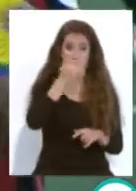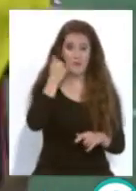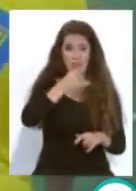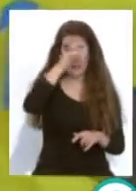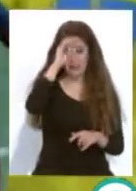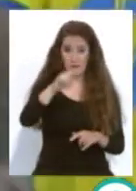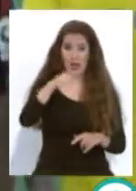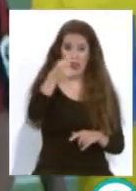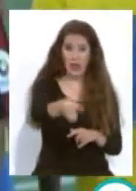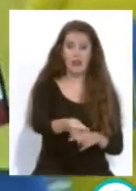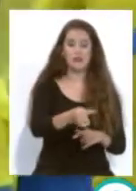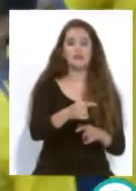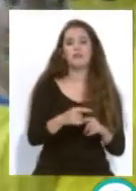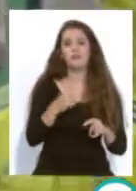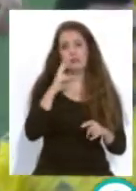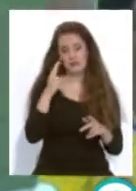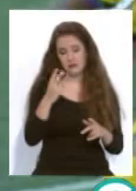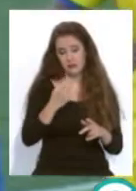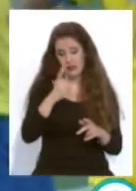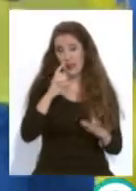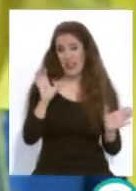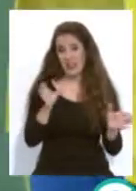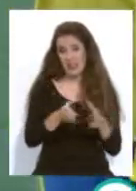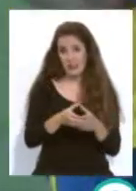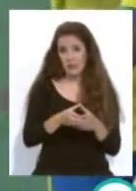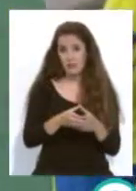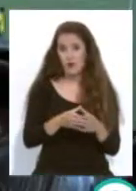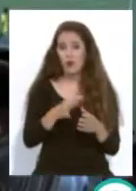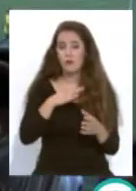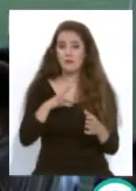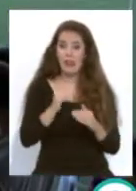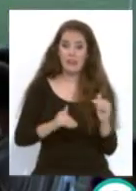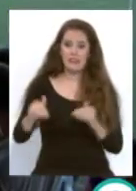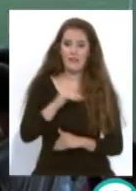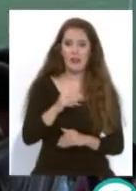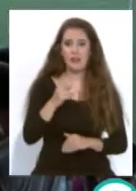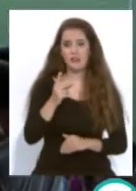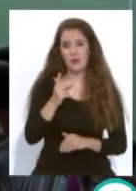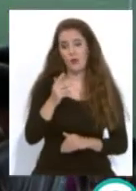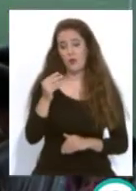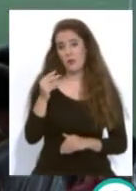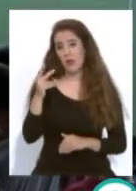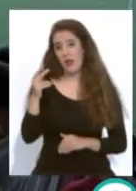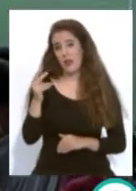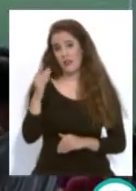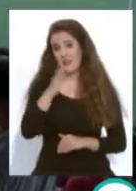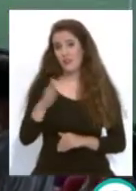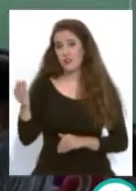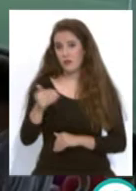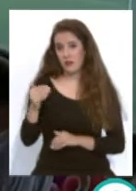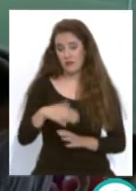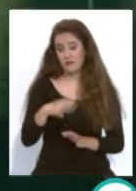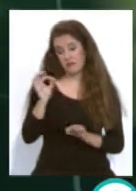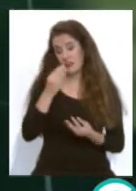tener al equipo con la posibilidad de subir a segunda división B un hito histórico un hito